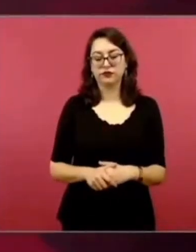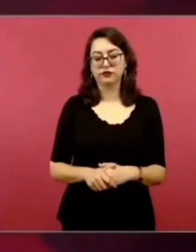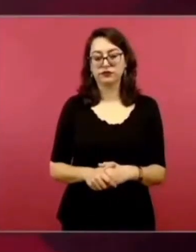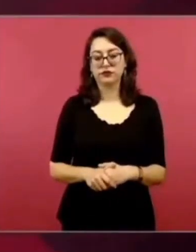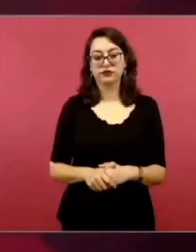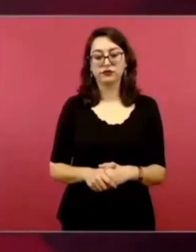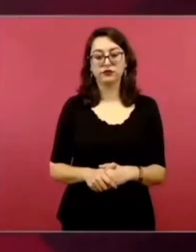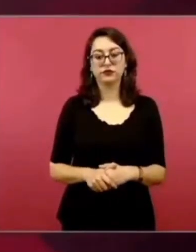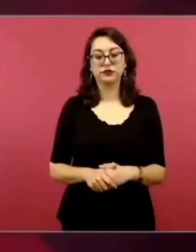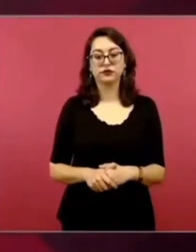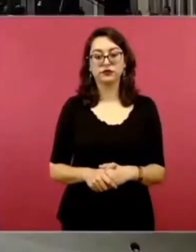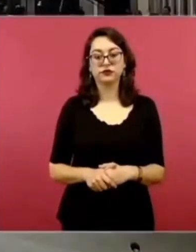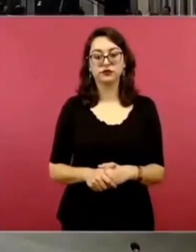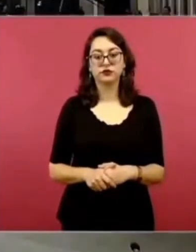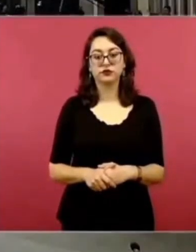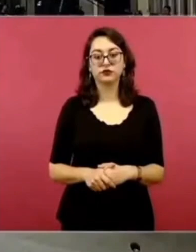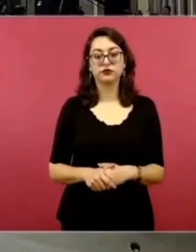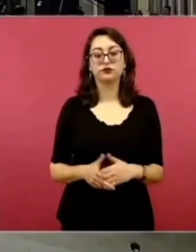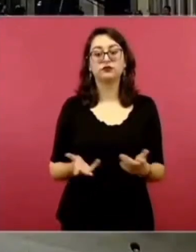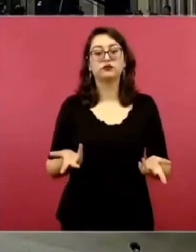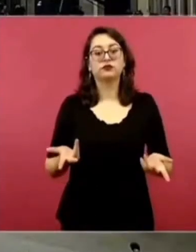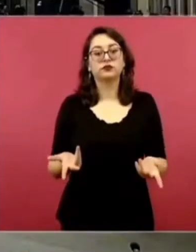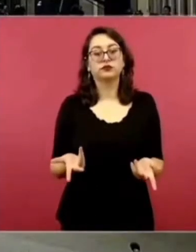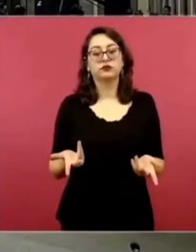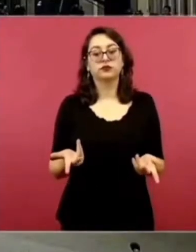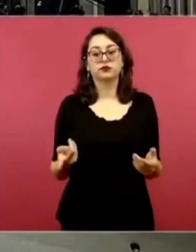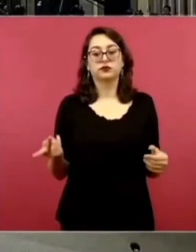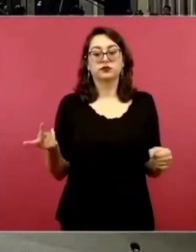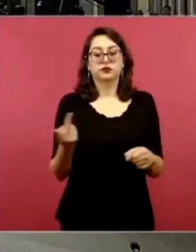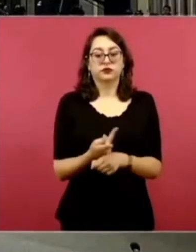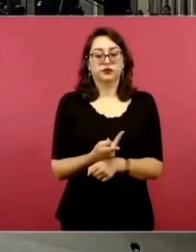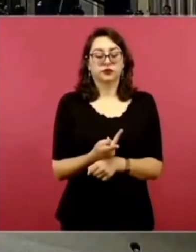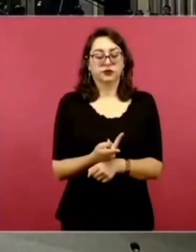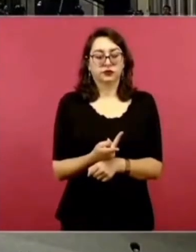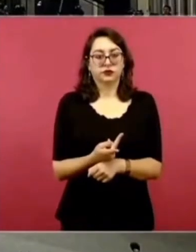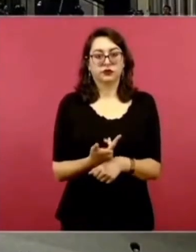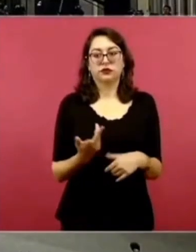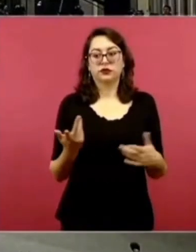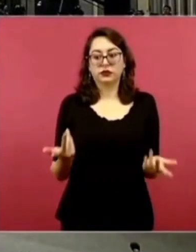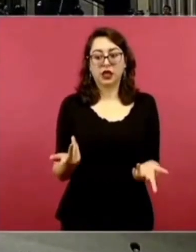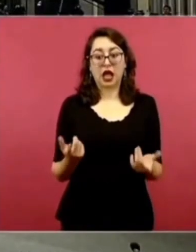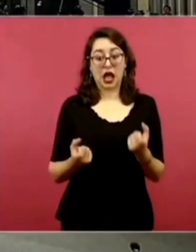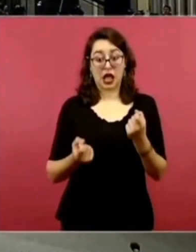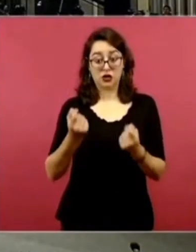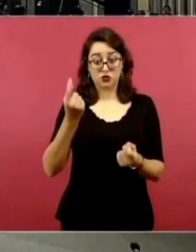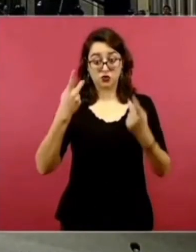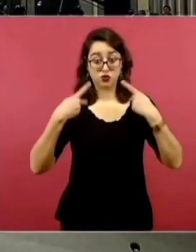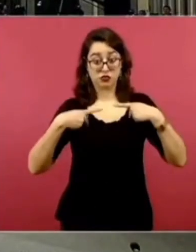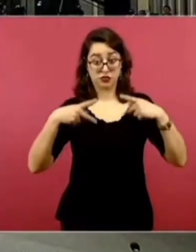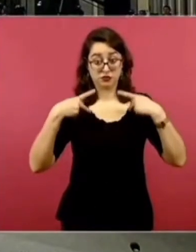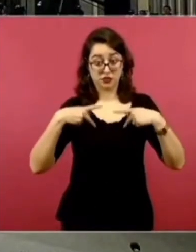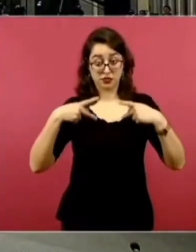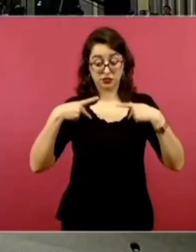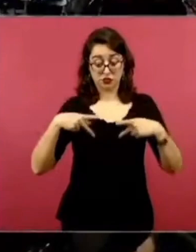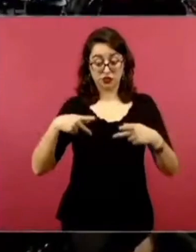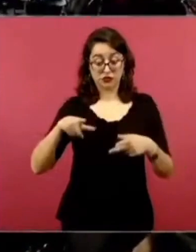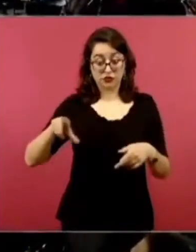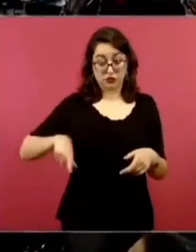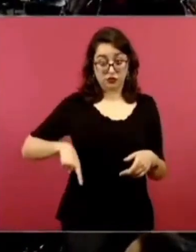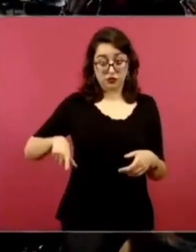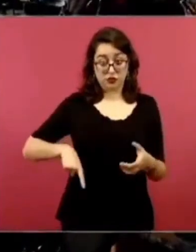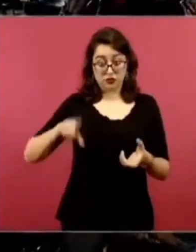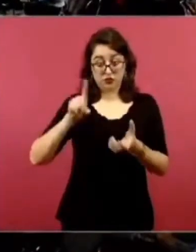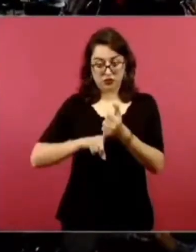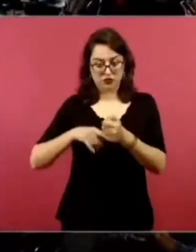¿Y qué se va a hacer con ese entramado que hay, presidente? Hay funcionarios que están, siguen trabajando en la administración pública, entre ellos en la Fiscalía de la Ciudad de México.